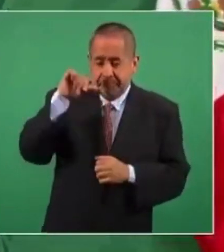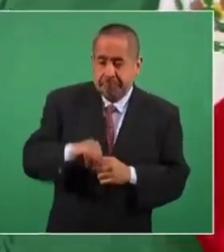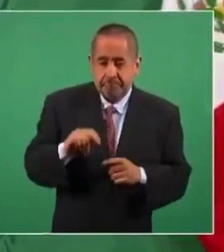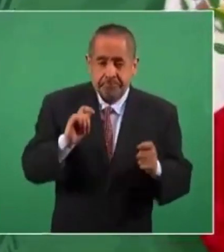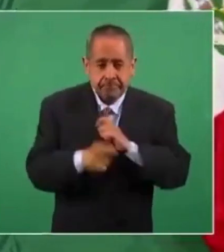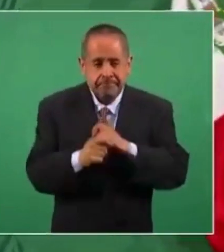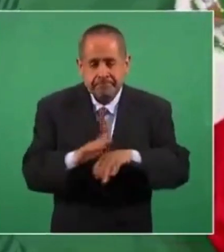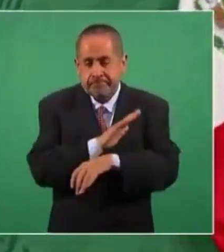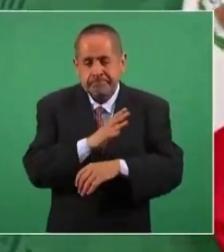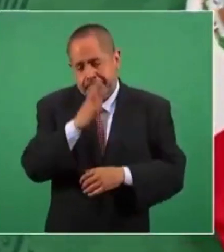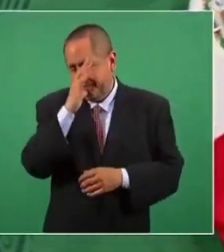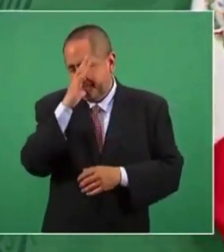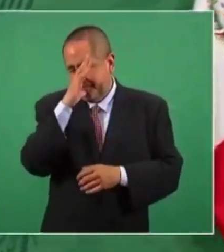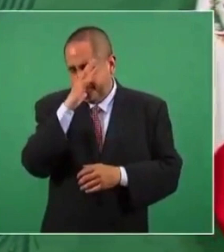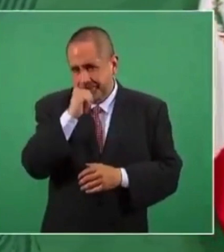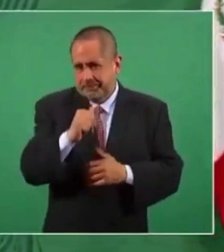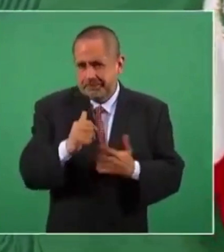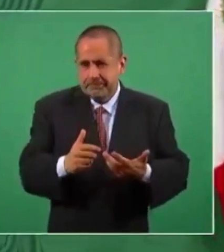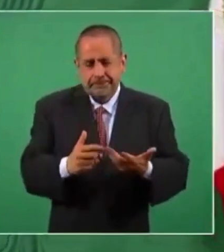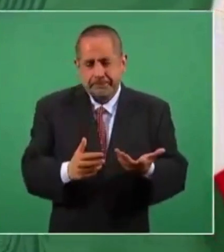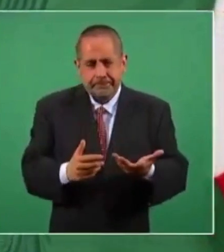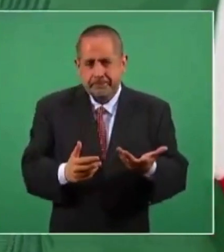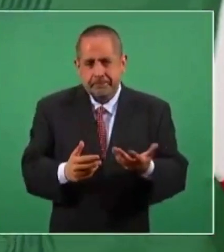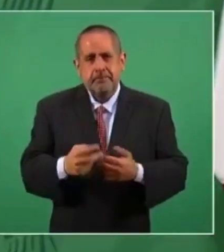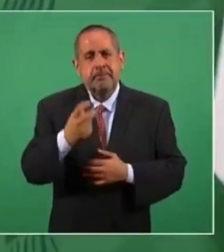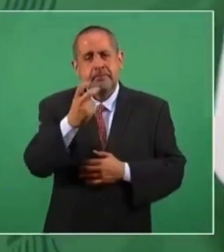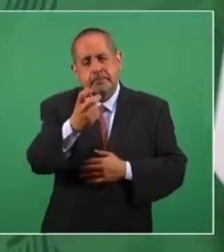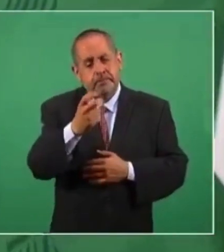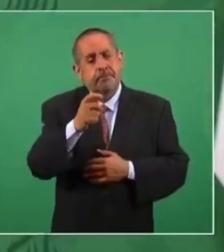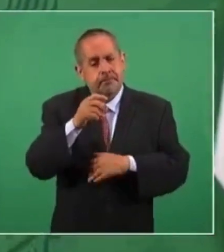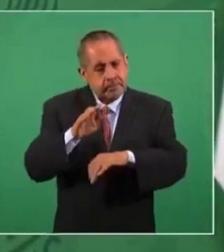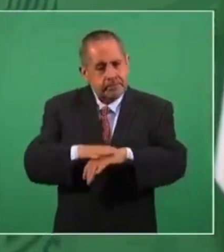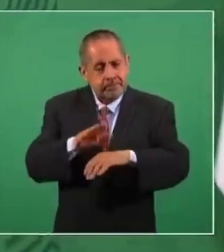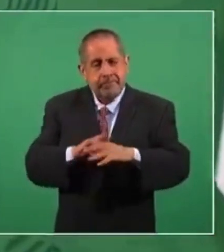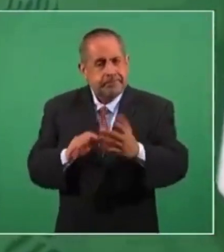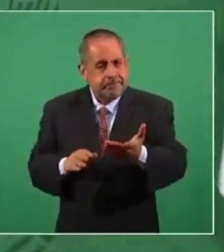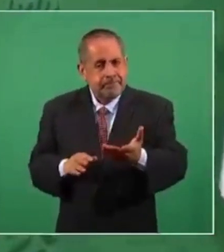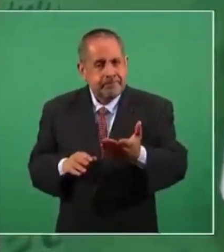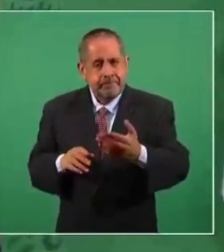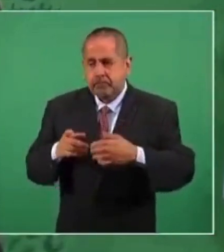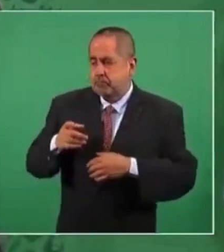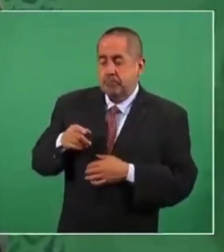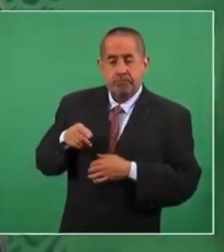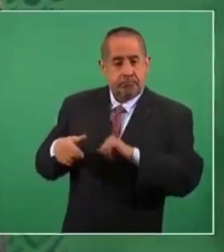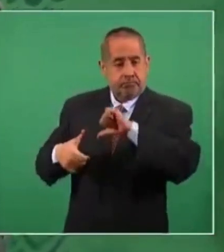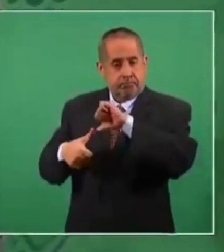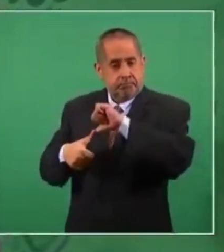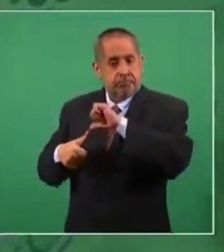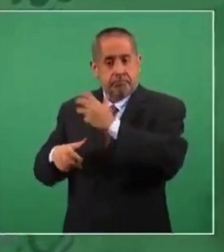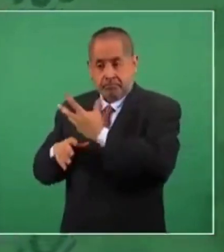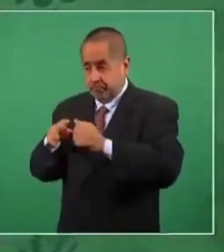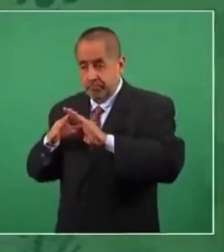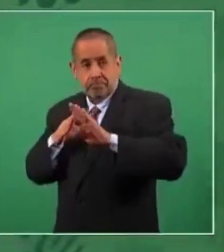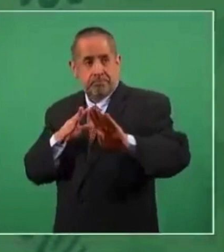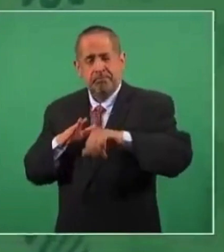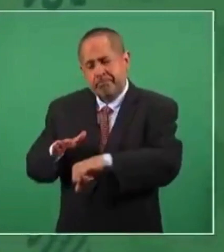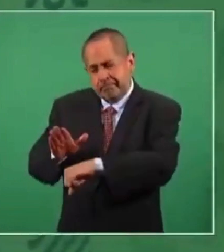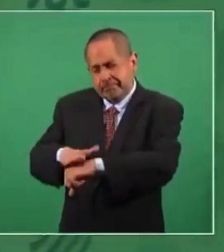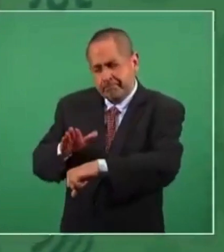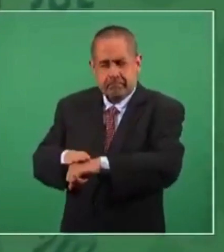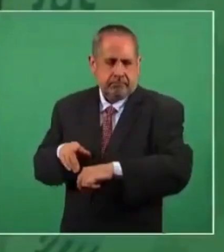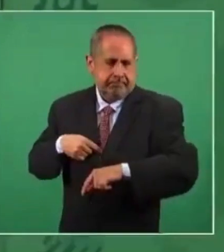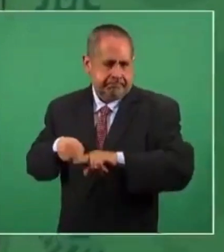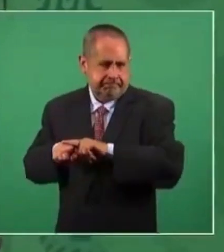Entonces, que tengan nuestros hermanos migrantes esta información